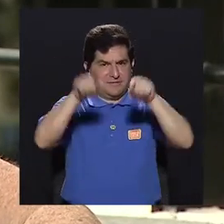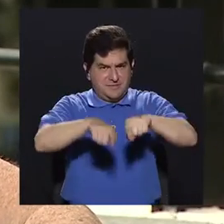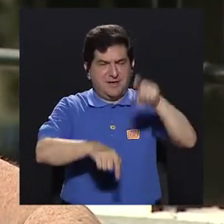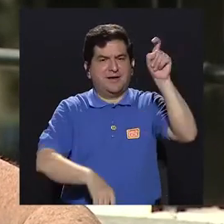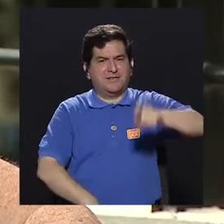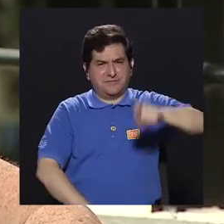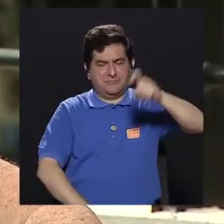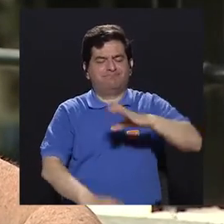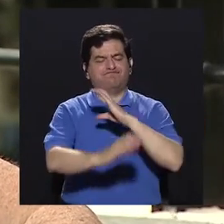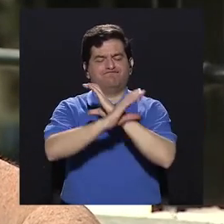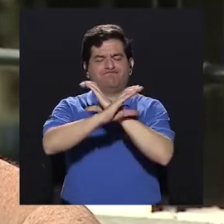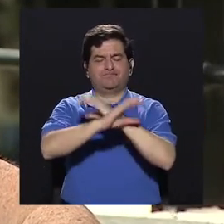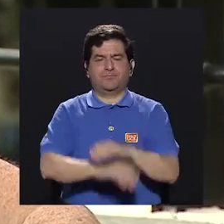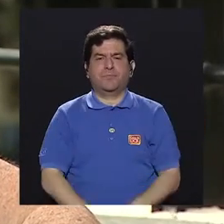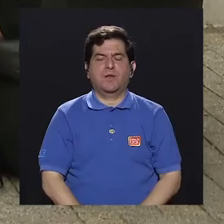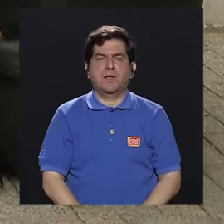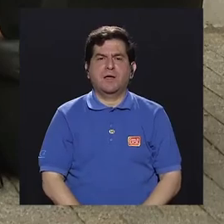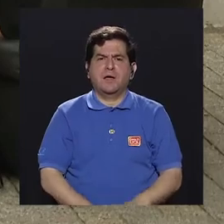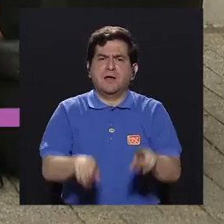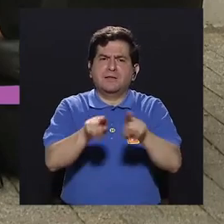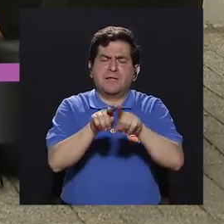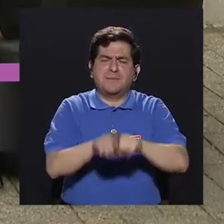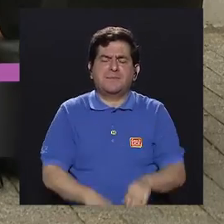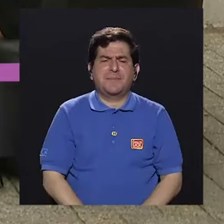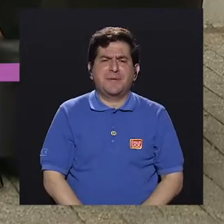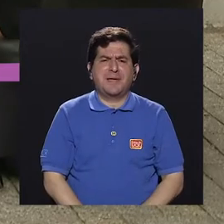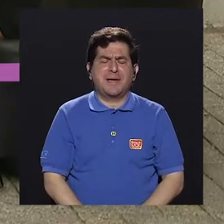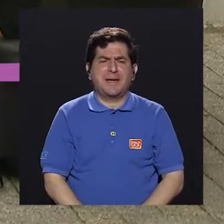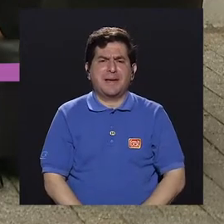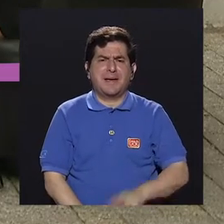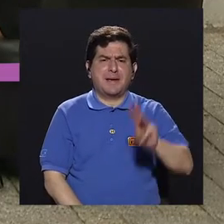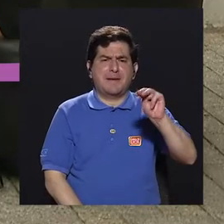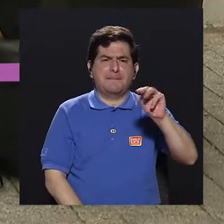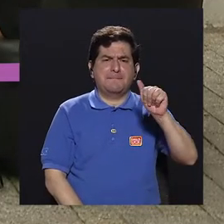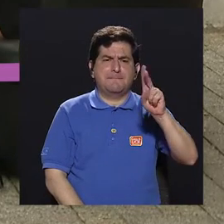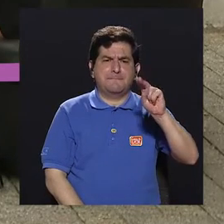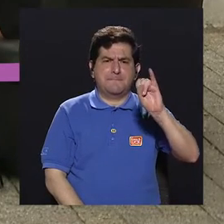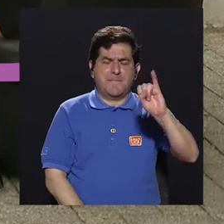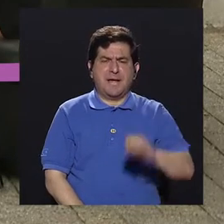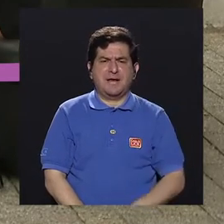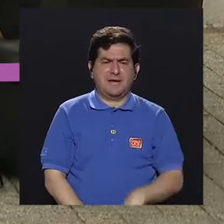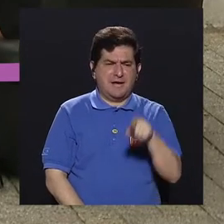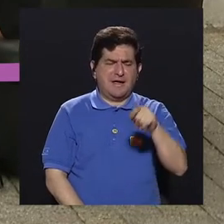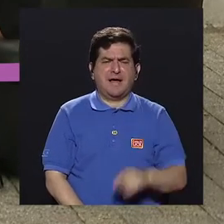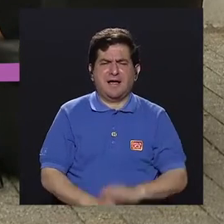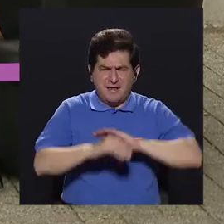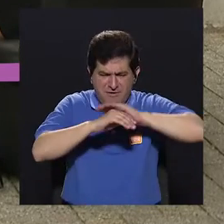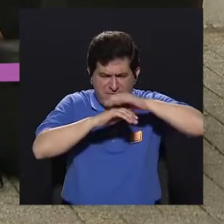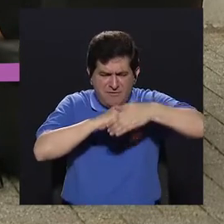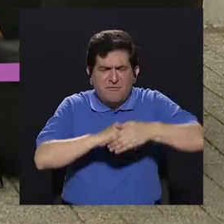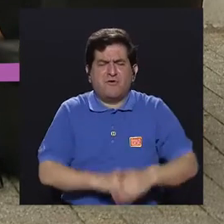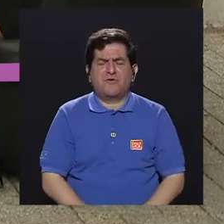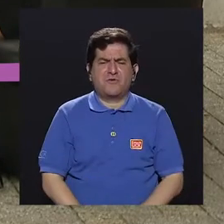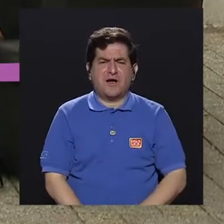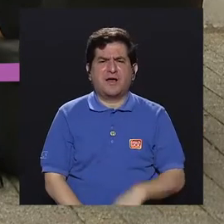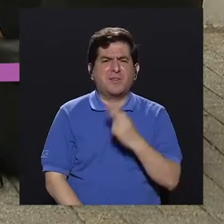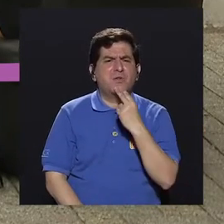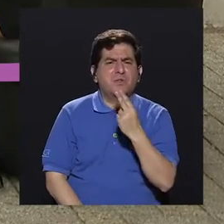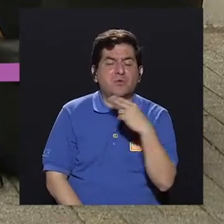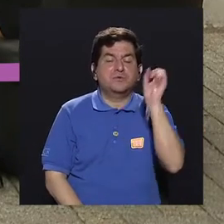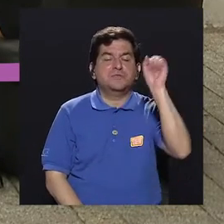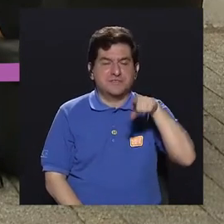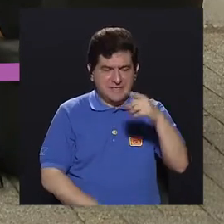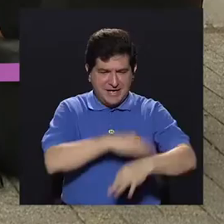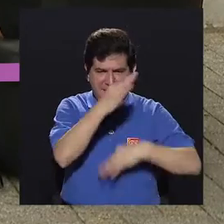cuidado. Y el maní garapiñado, ¿verdad?, que es muy cargado de azúcar. El maní garapiñado, sí, es muy cargado de azúcar, toda